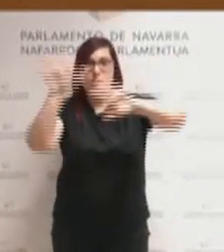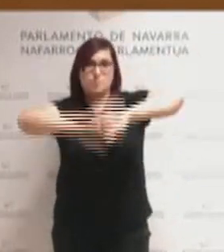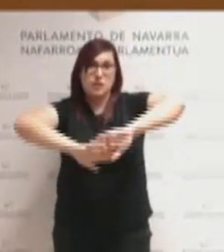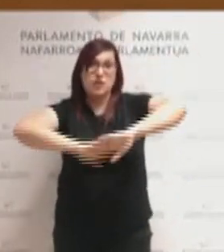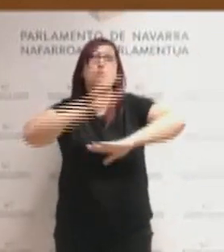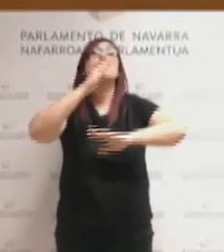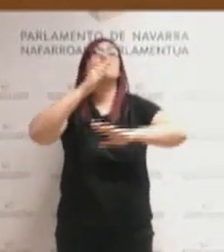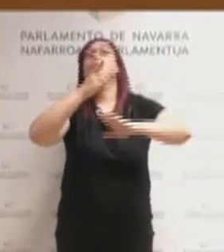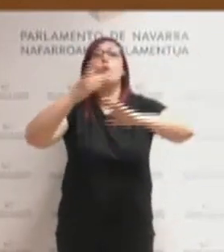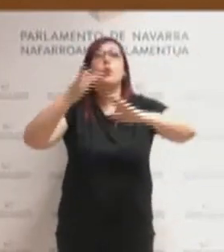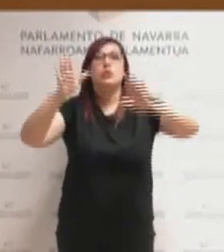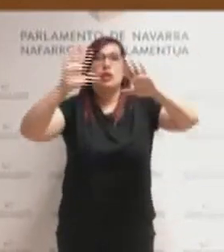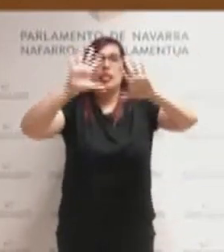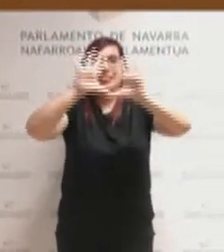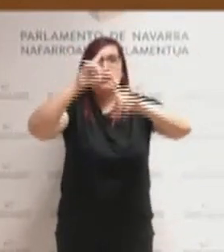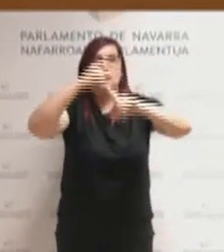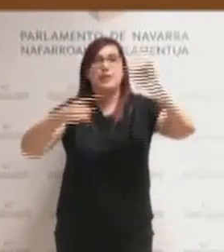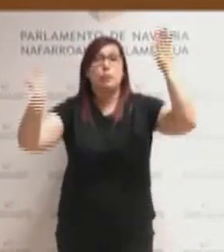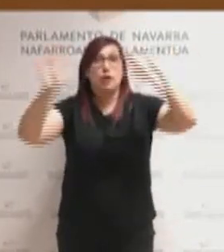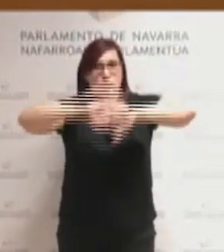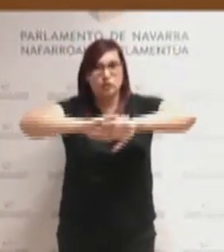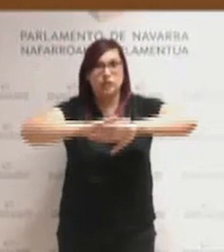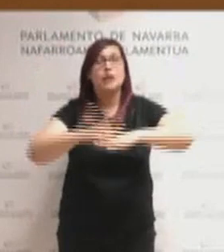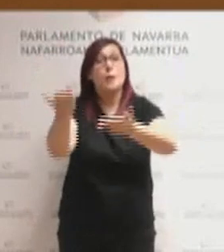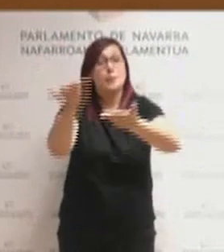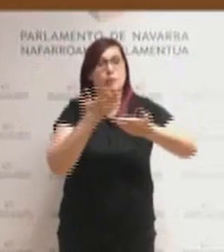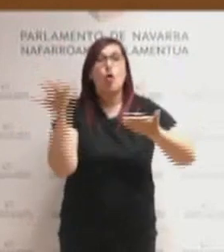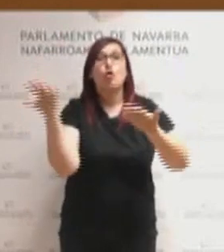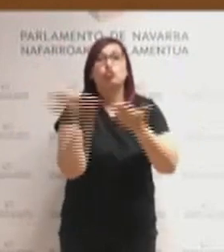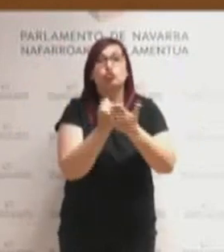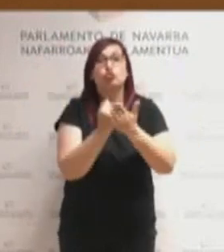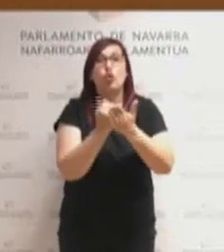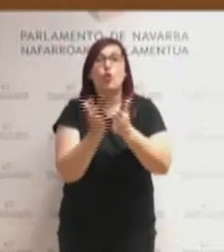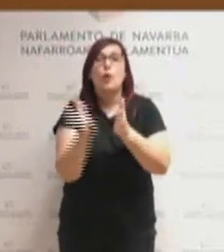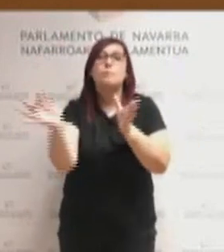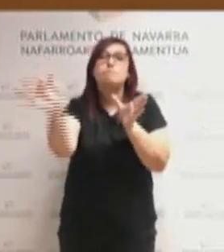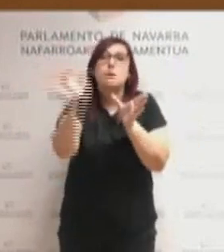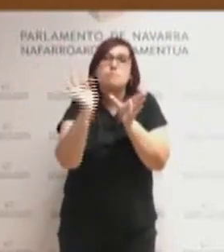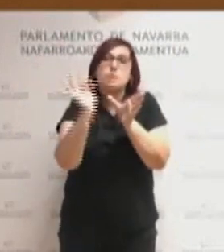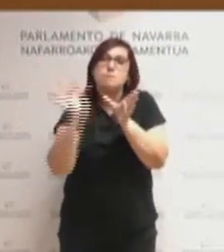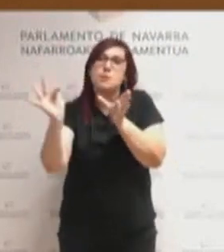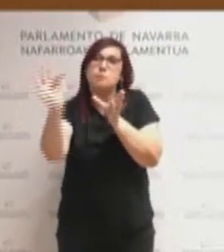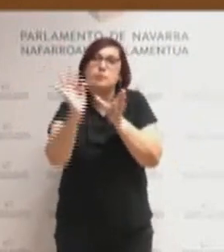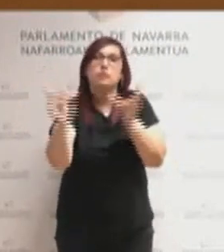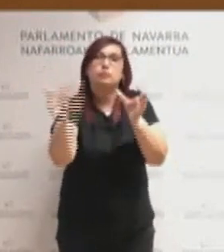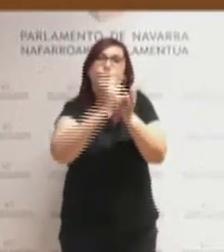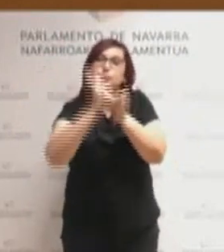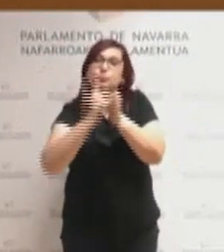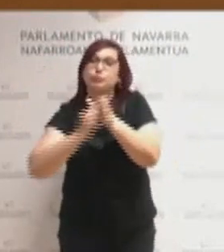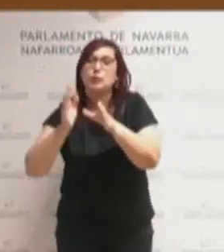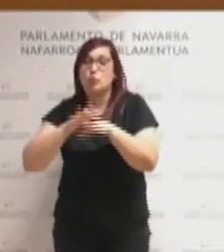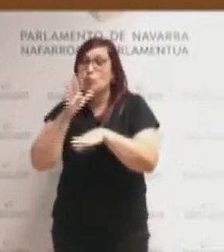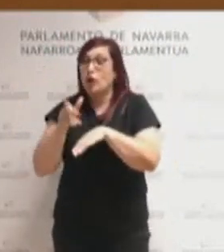cual les invitamos que todos y todas se sumen porque de momento pensamos que el interruptor lo seguimos teniendo a nosotras.